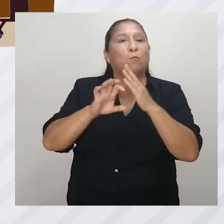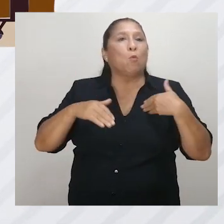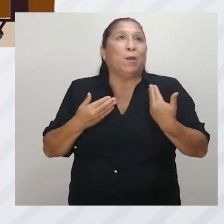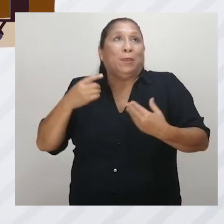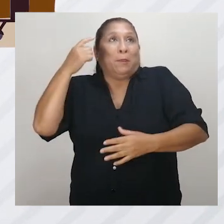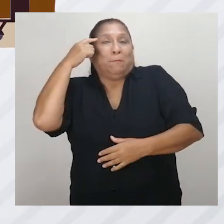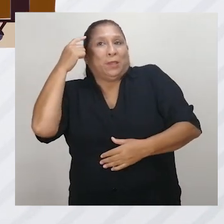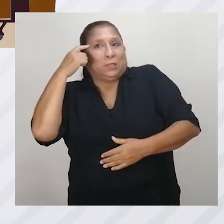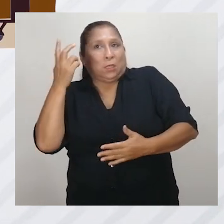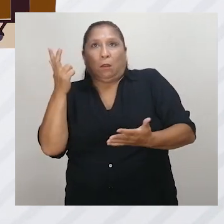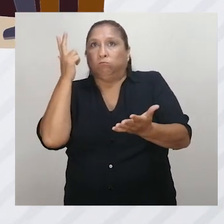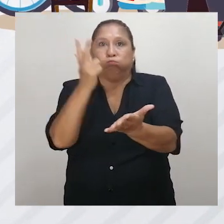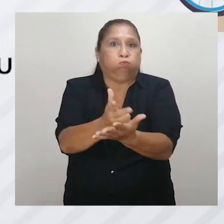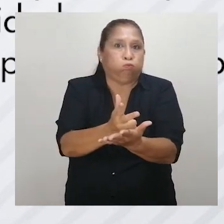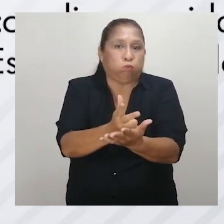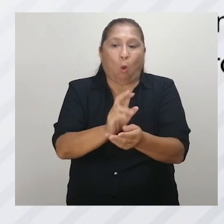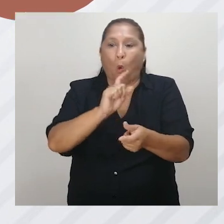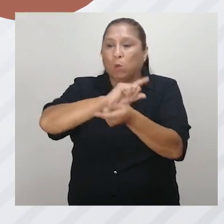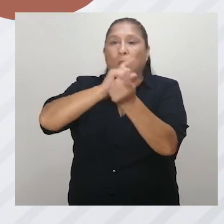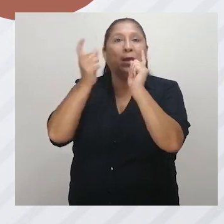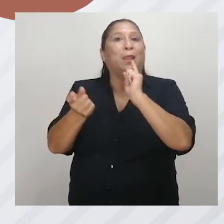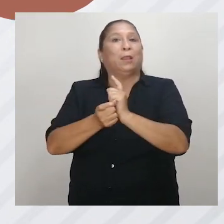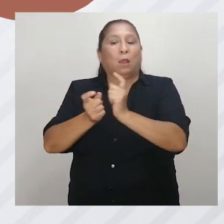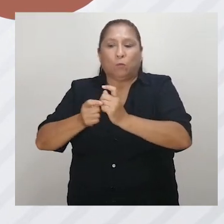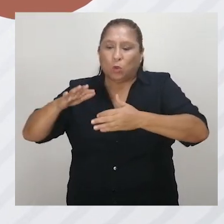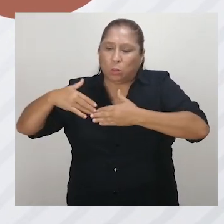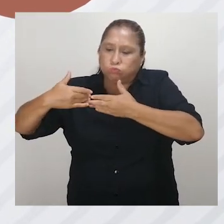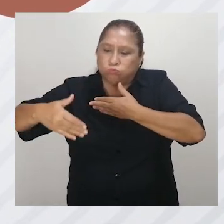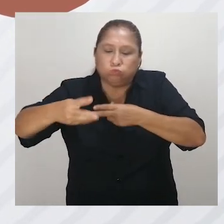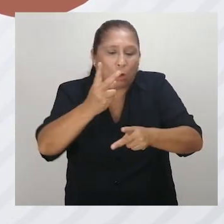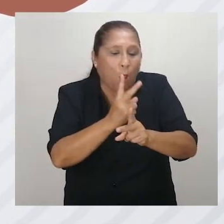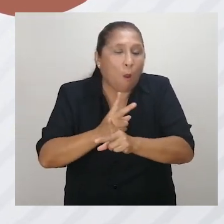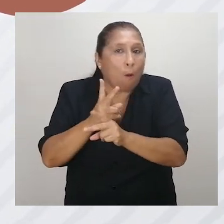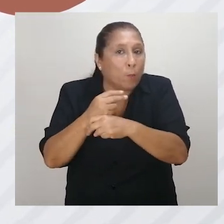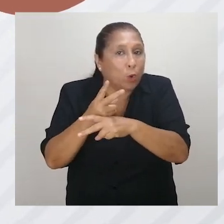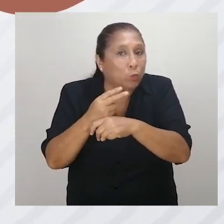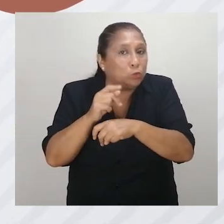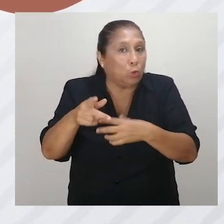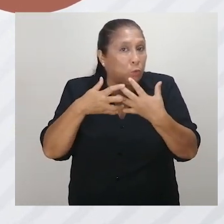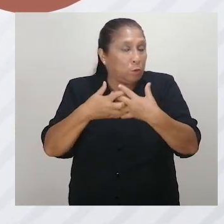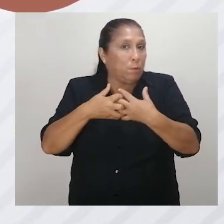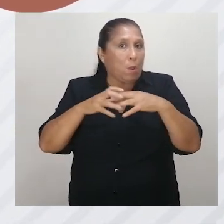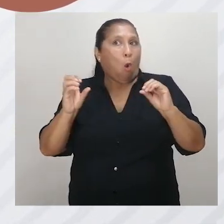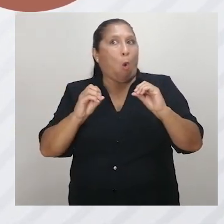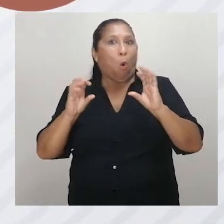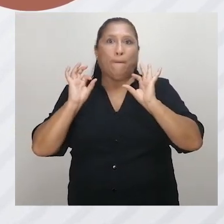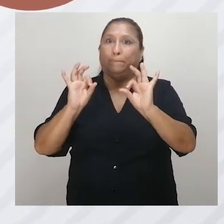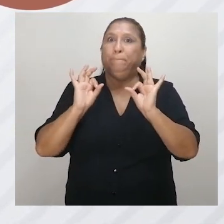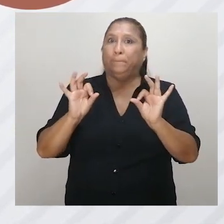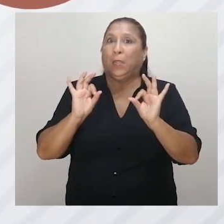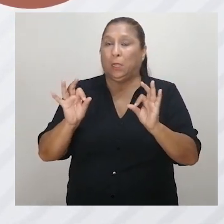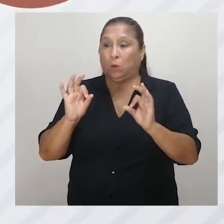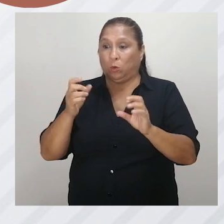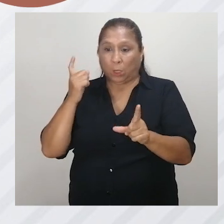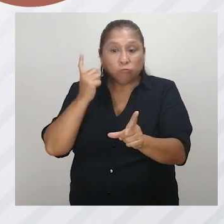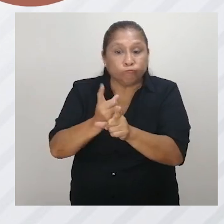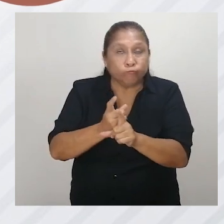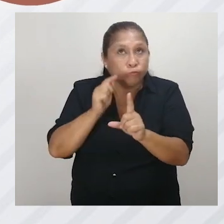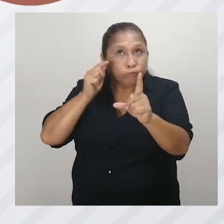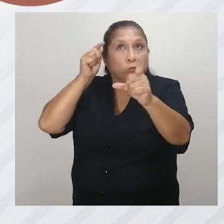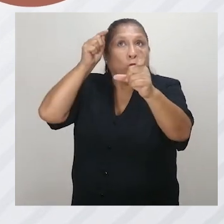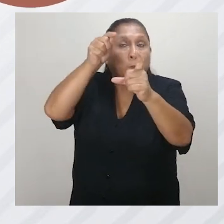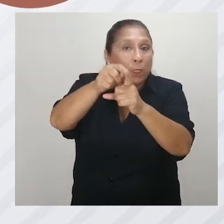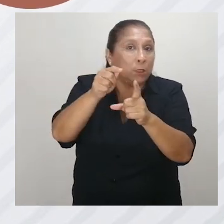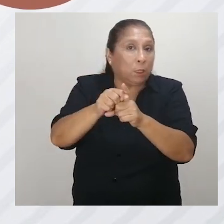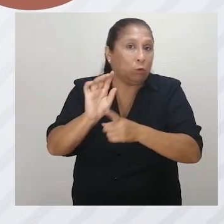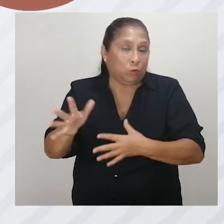Esto, por ejemplo, puede suponer la paralización o alteración del ciclo productivo de una empresa o que se ponga en riesgo el